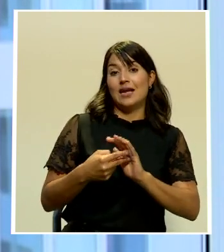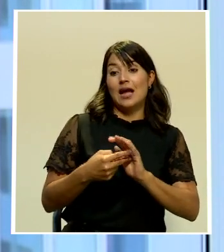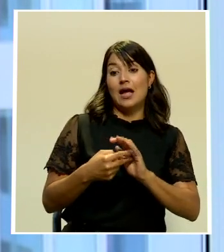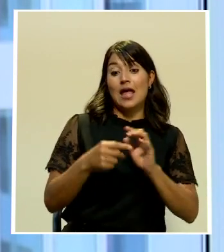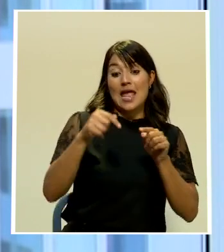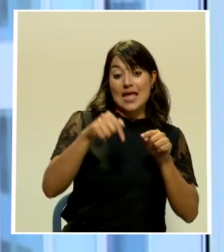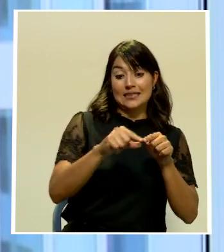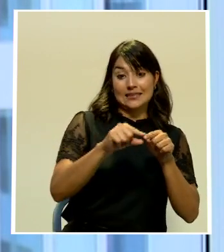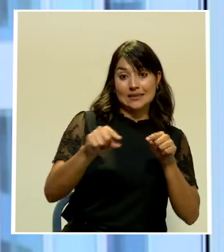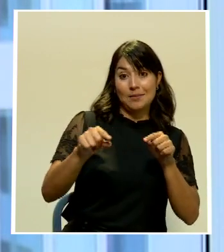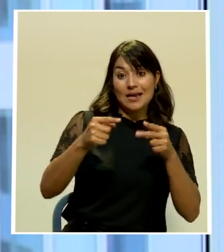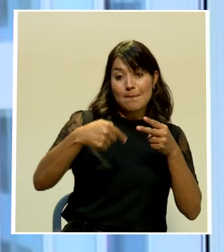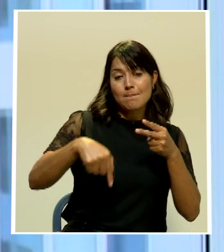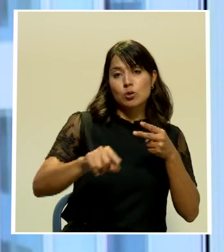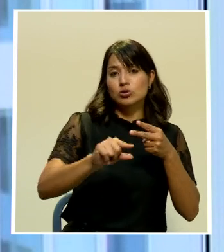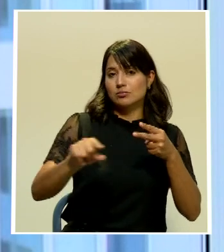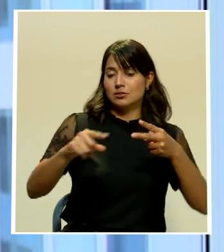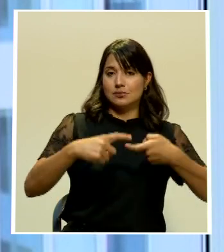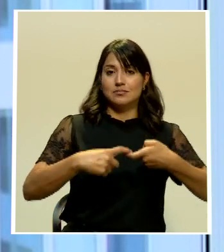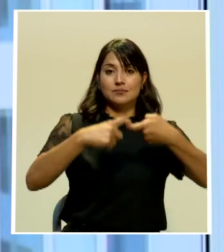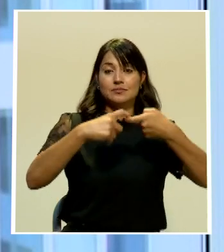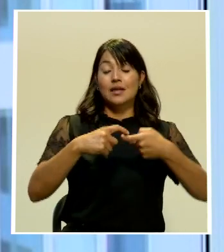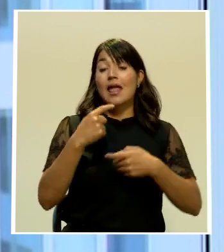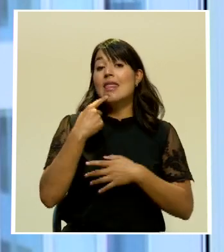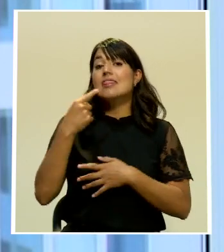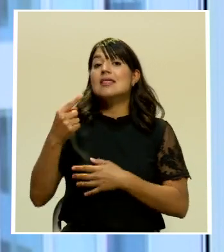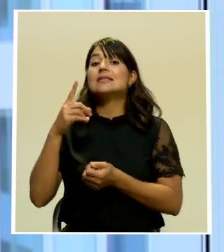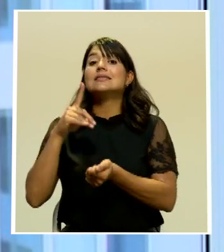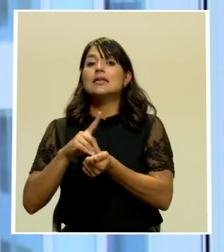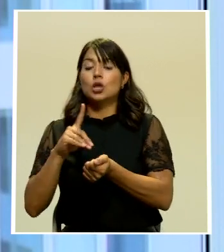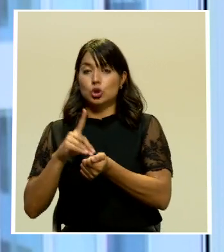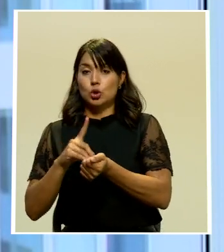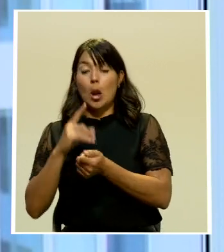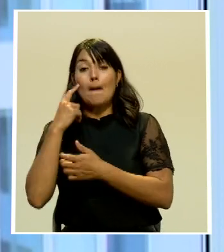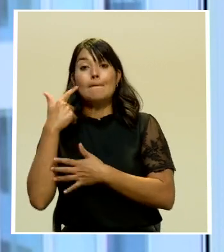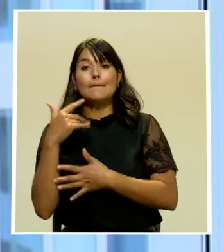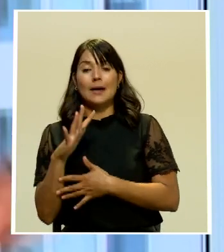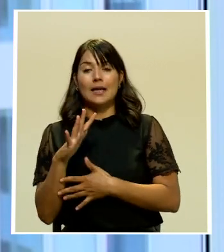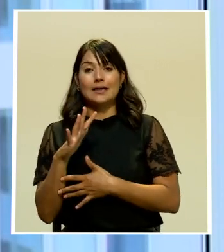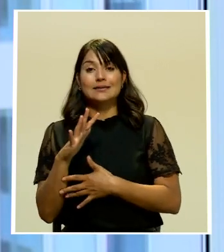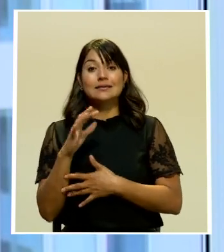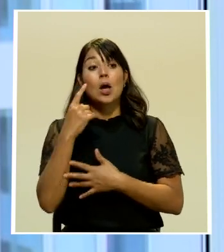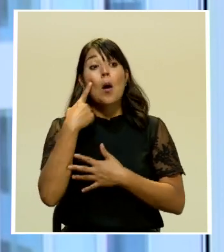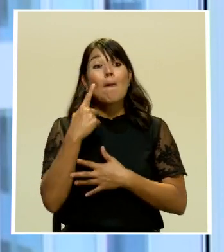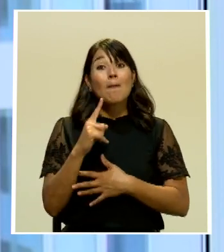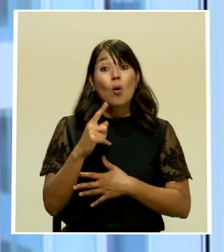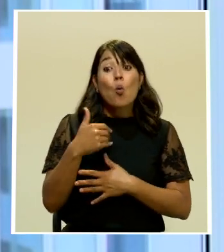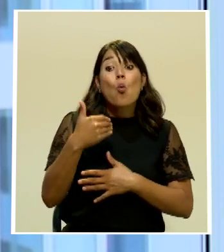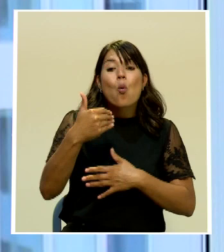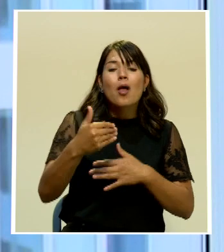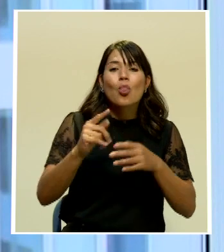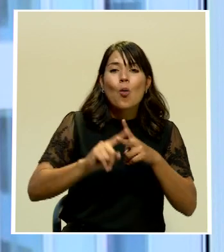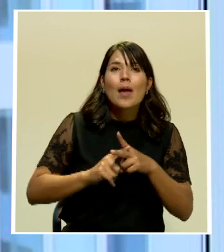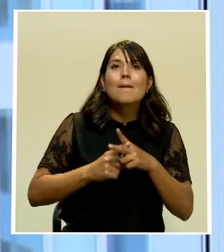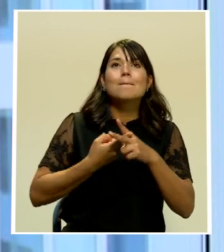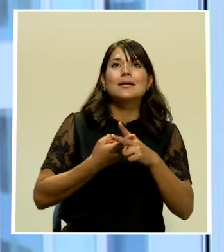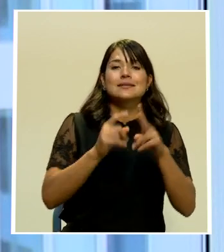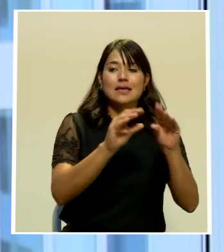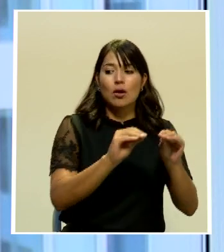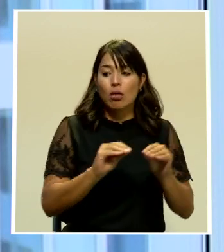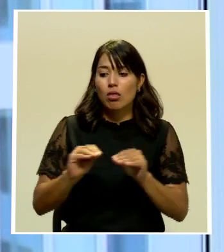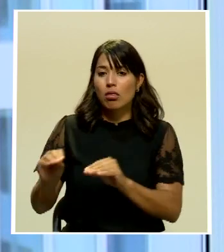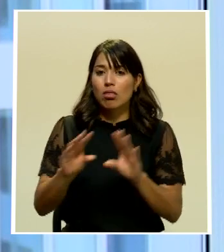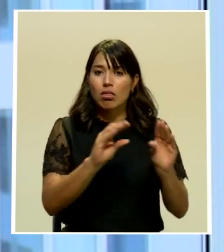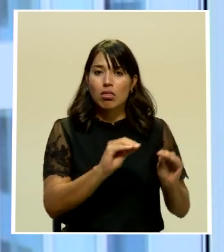probablemente las sospechas que dice el doctor es que producto del traslado en donde participó mucha